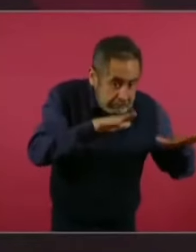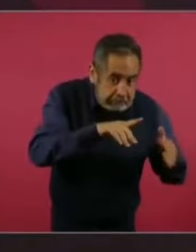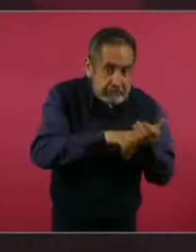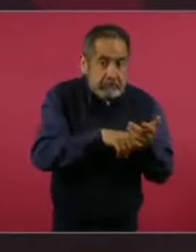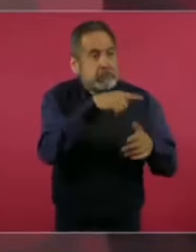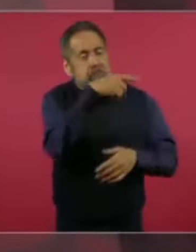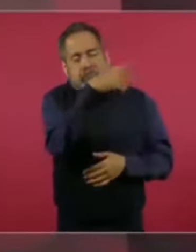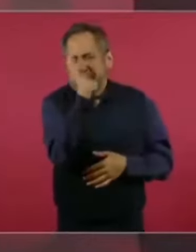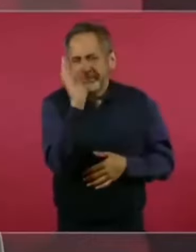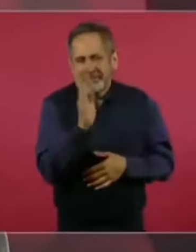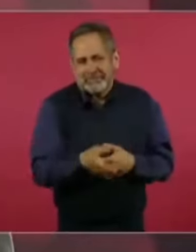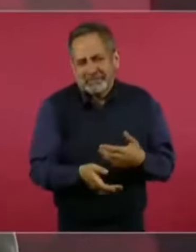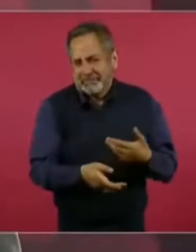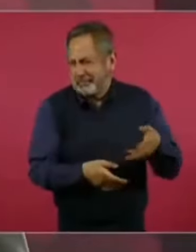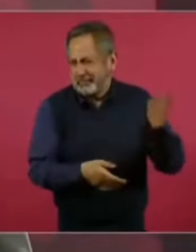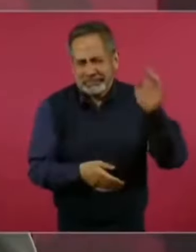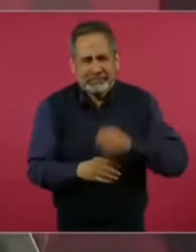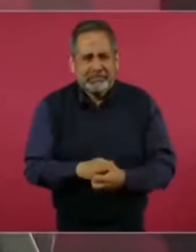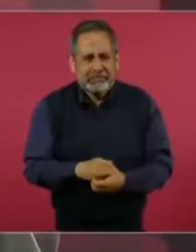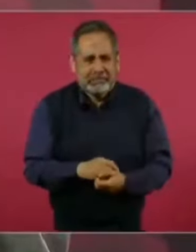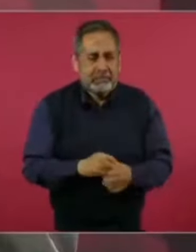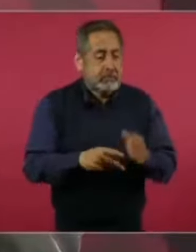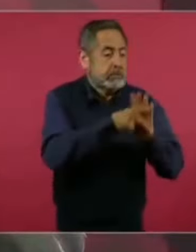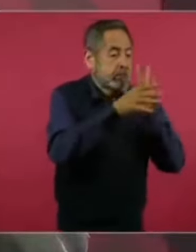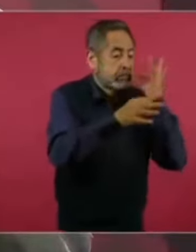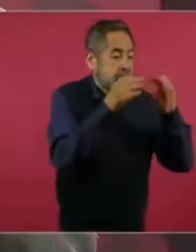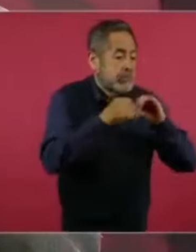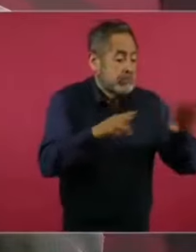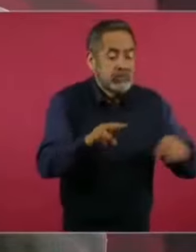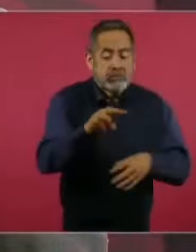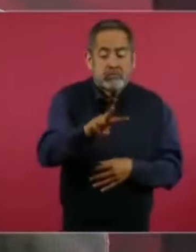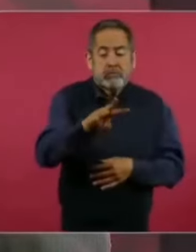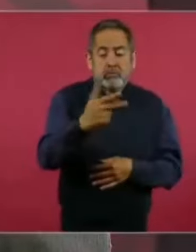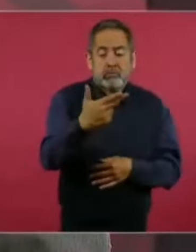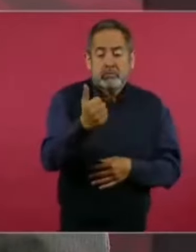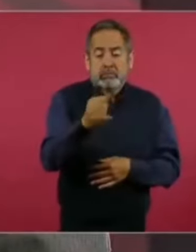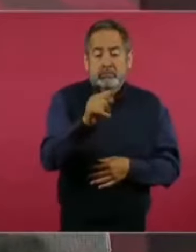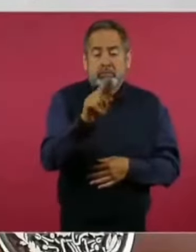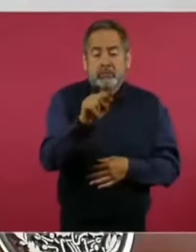salió un editorial en el Washington el Post.